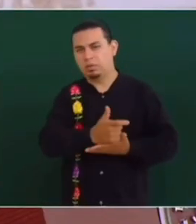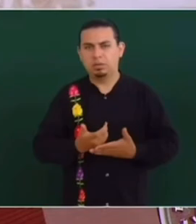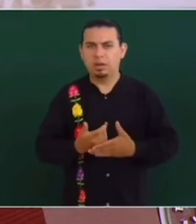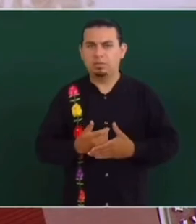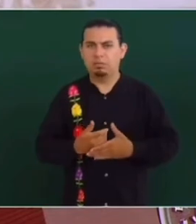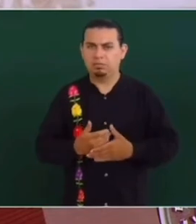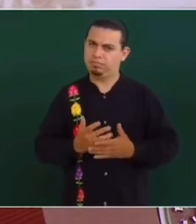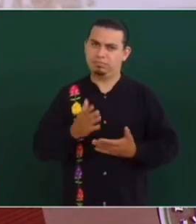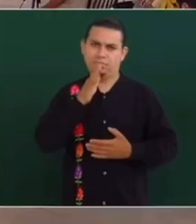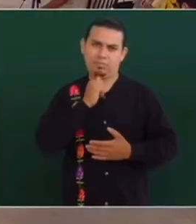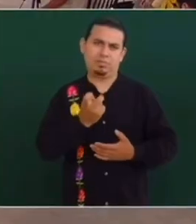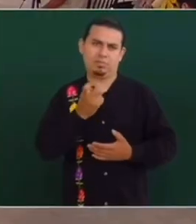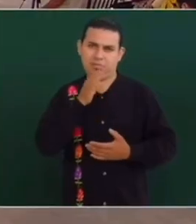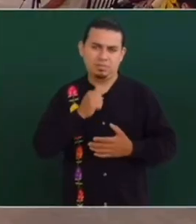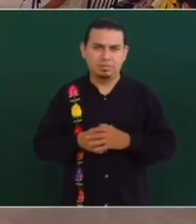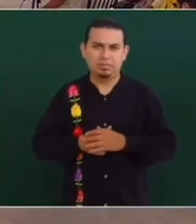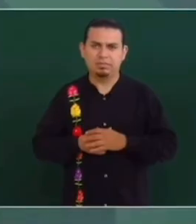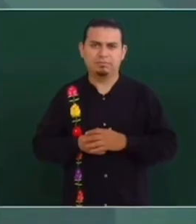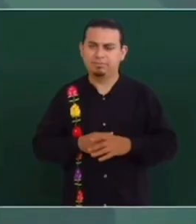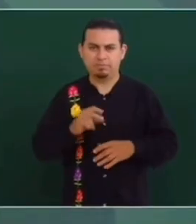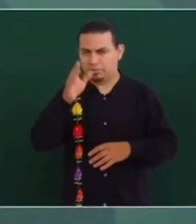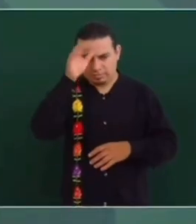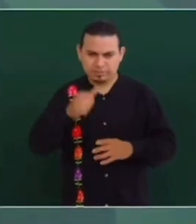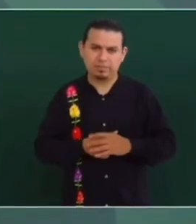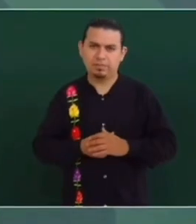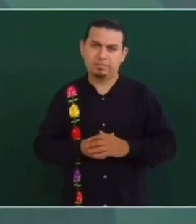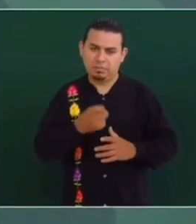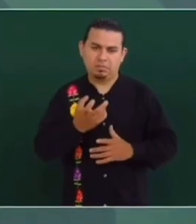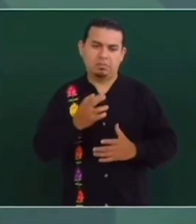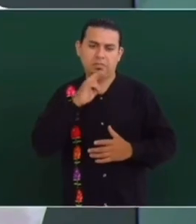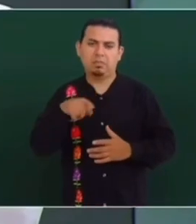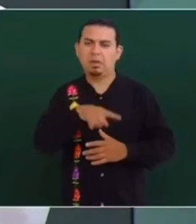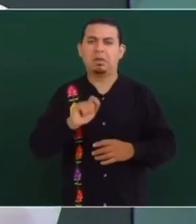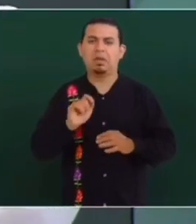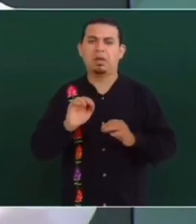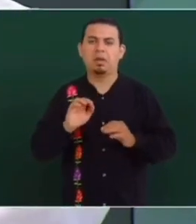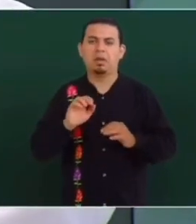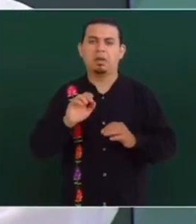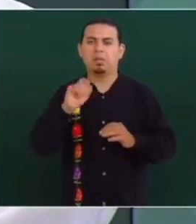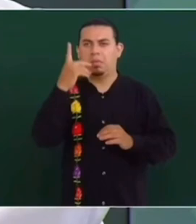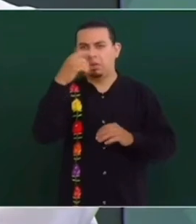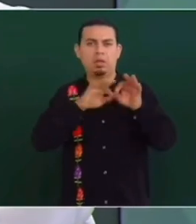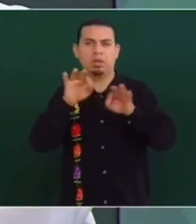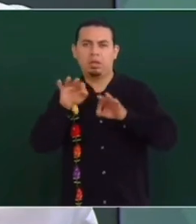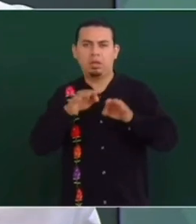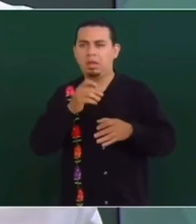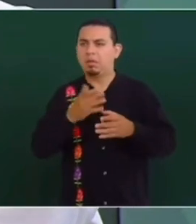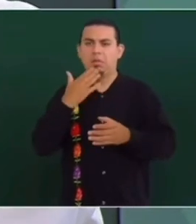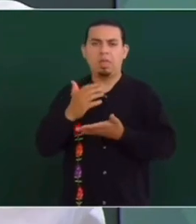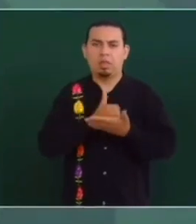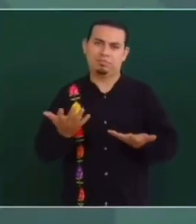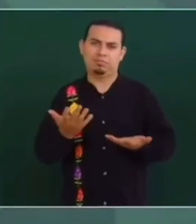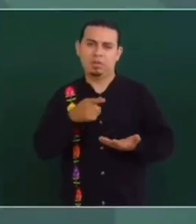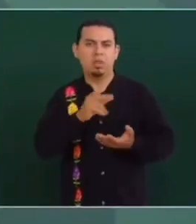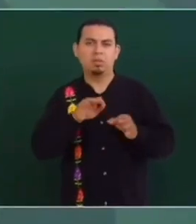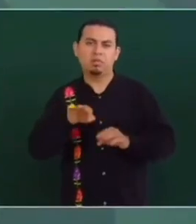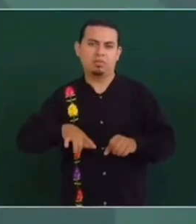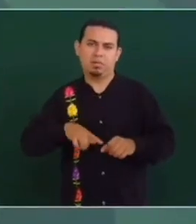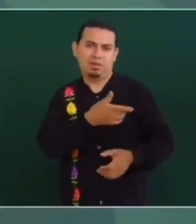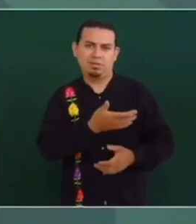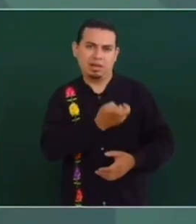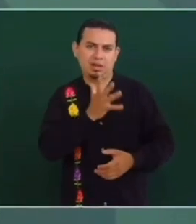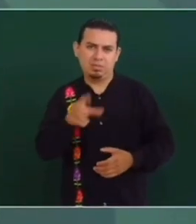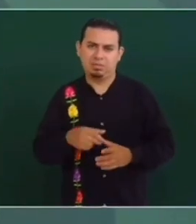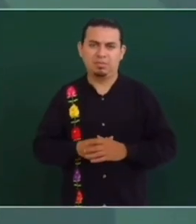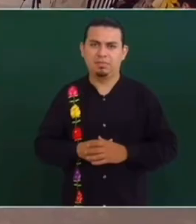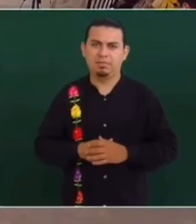pelar el diente, no. No. Si es así, pues podrían tener hasta 24 horas para pelar el diente, pero ya no ser servidores públicos.